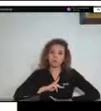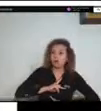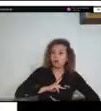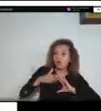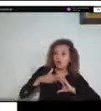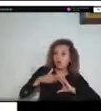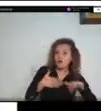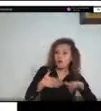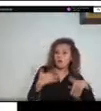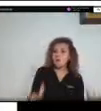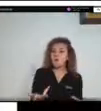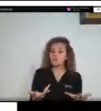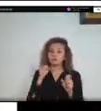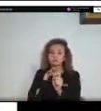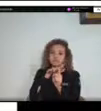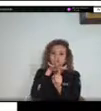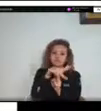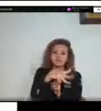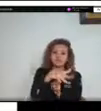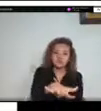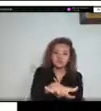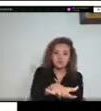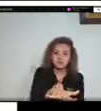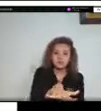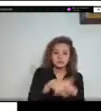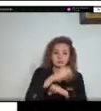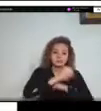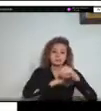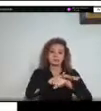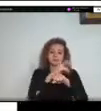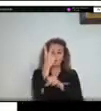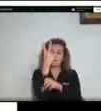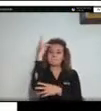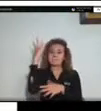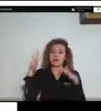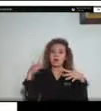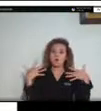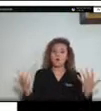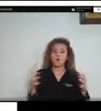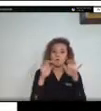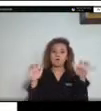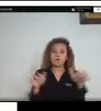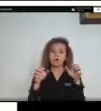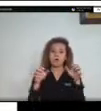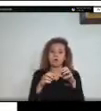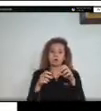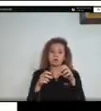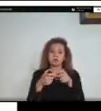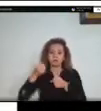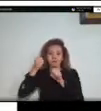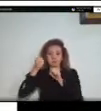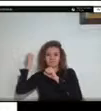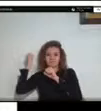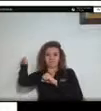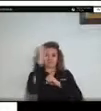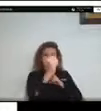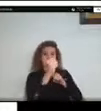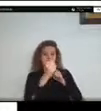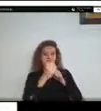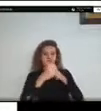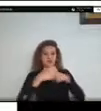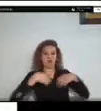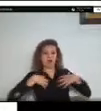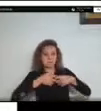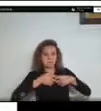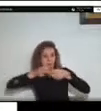área verde, se realizan actividades de caza, deforestación, incendios que generan que toda esta fauna silvestre se vea afectada.